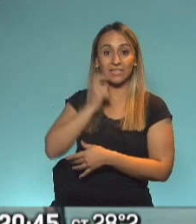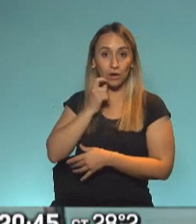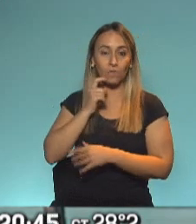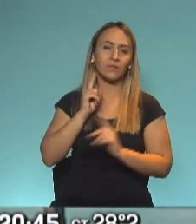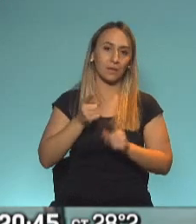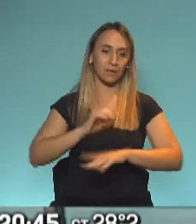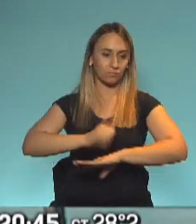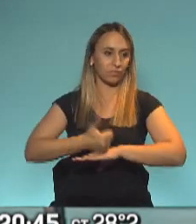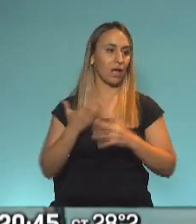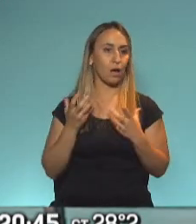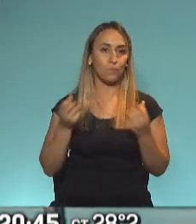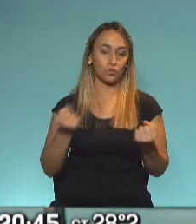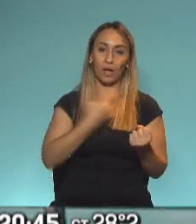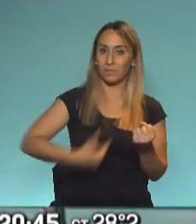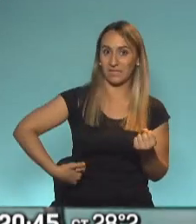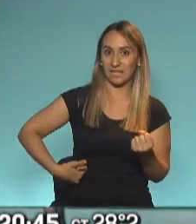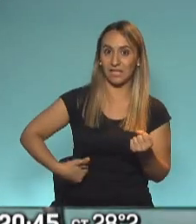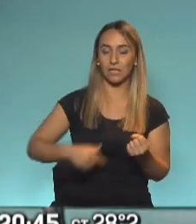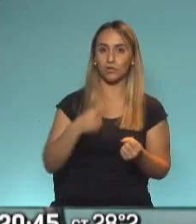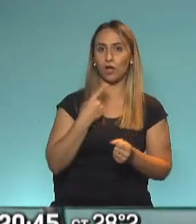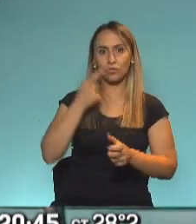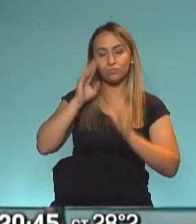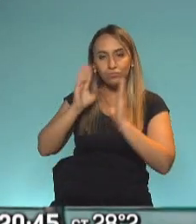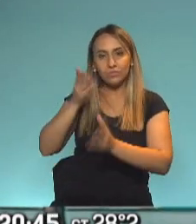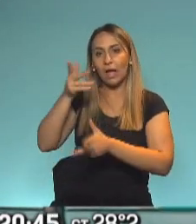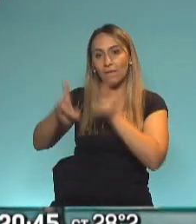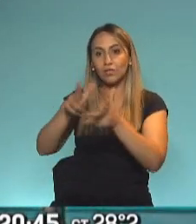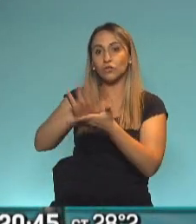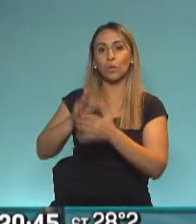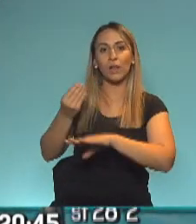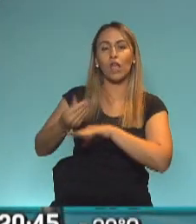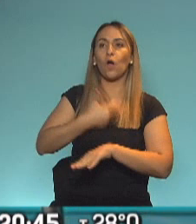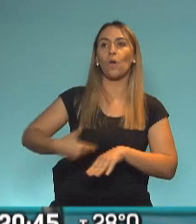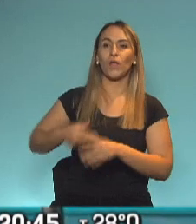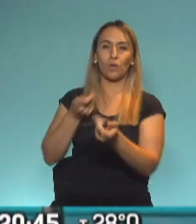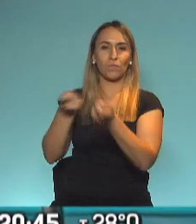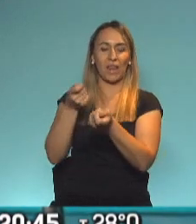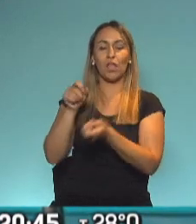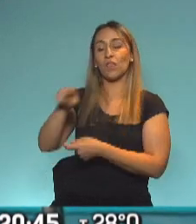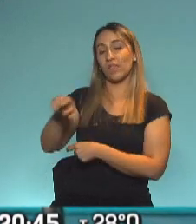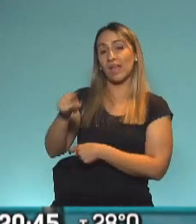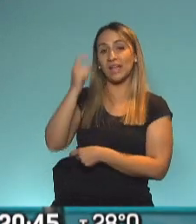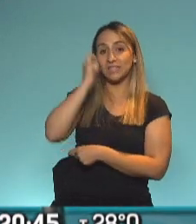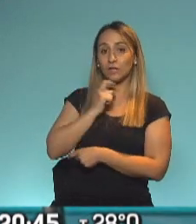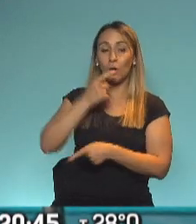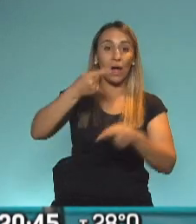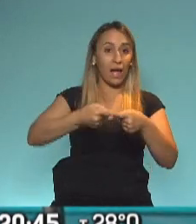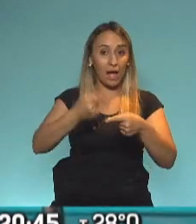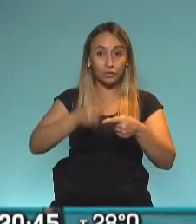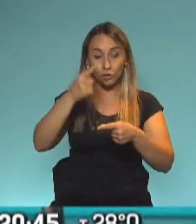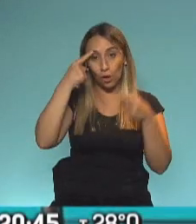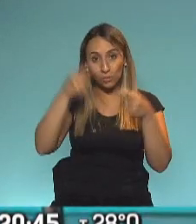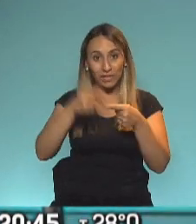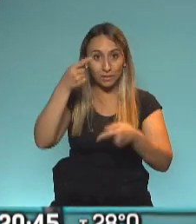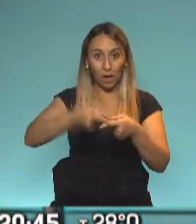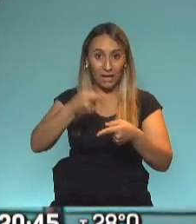y todos se encargaron de hablar de la gestión de Kicillof, porque para eso estaban, el motivo del acto fue conmemorar el año de Y